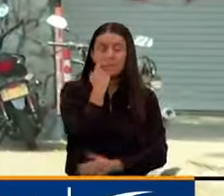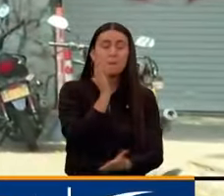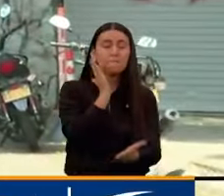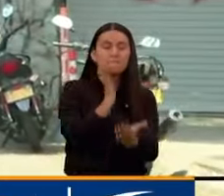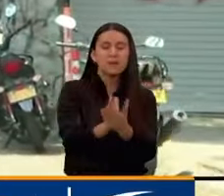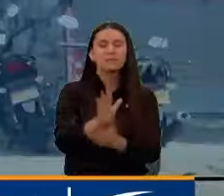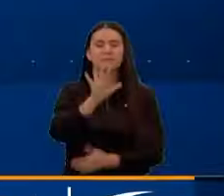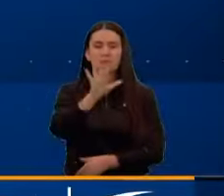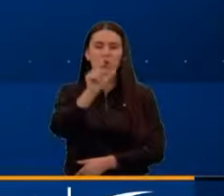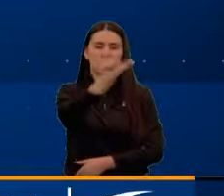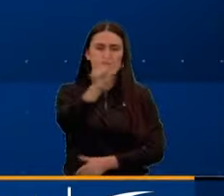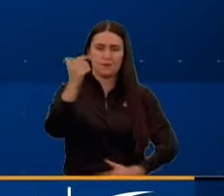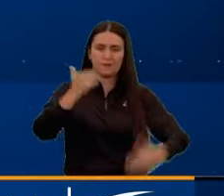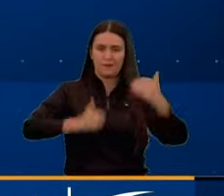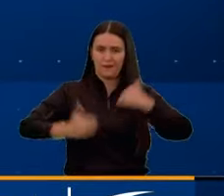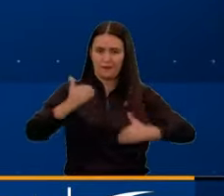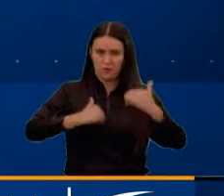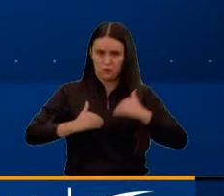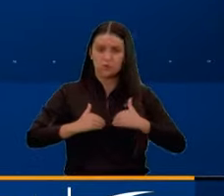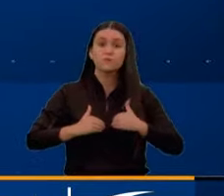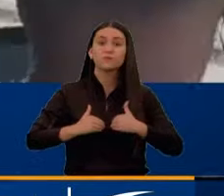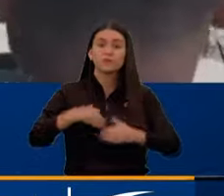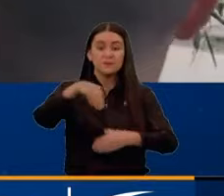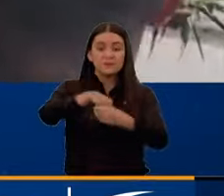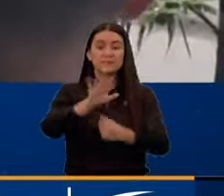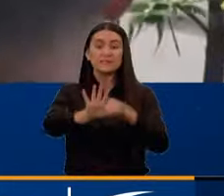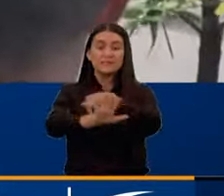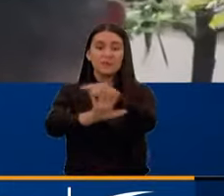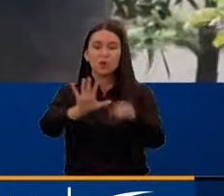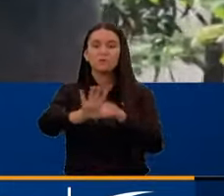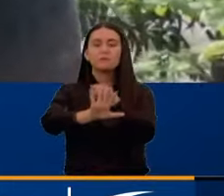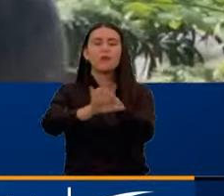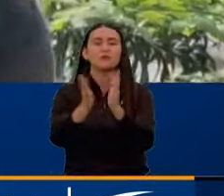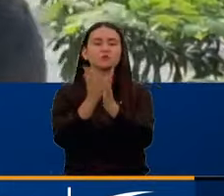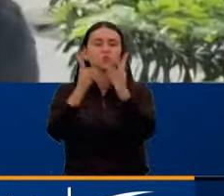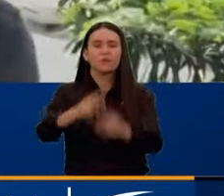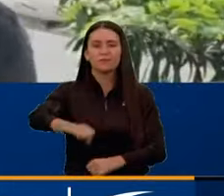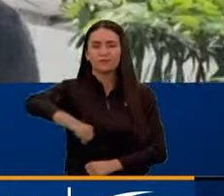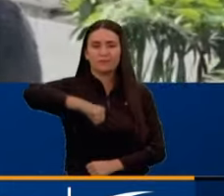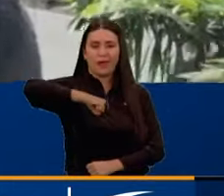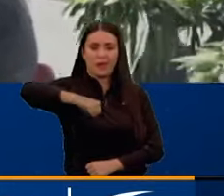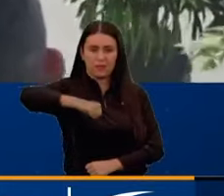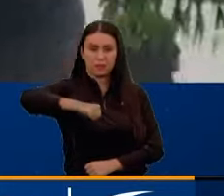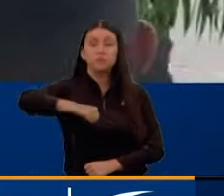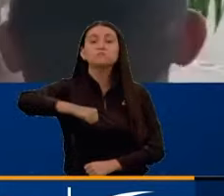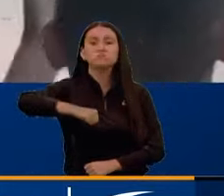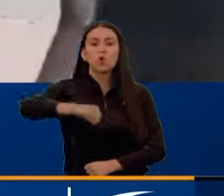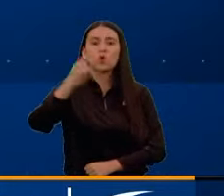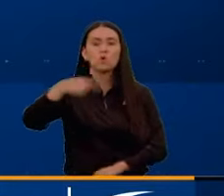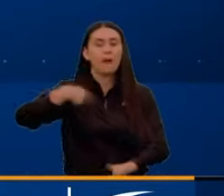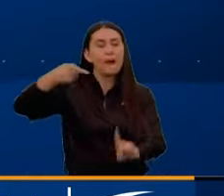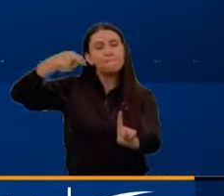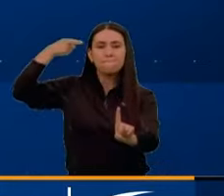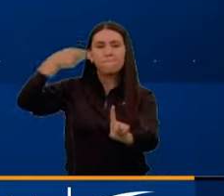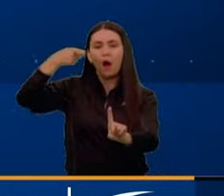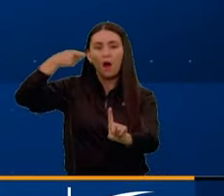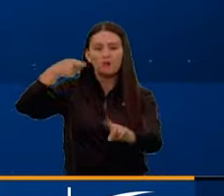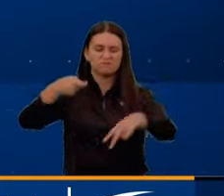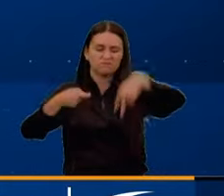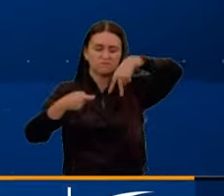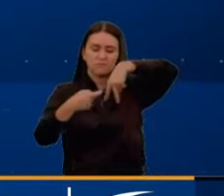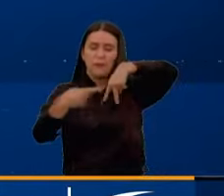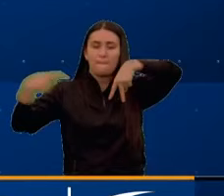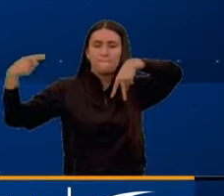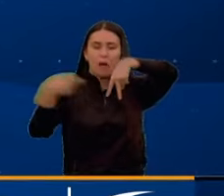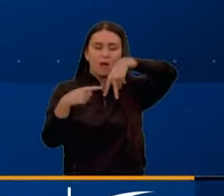cinco personas afectadas, entre ellas un estudiante de derecho con una herida de arma de fuego en una de sus piernas.